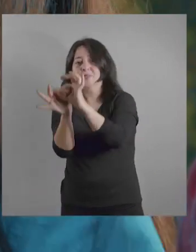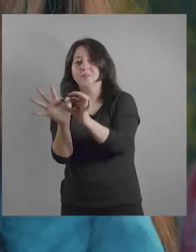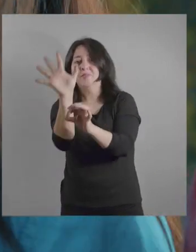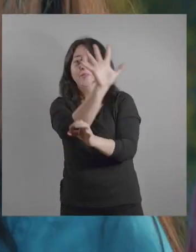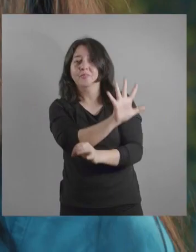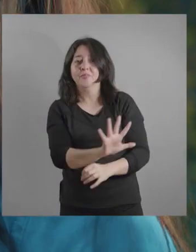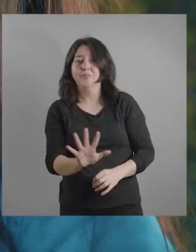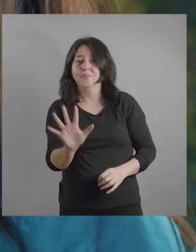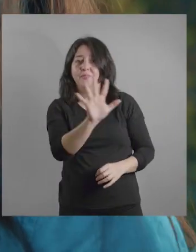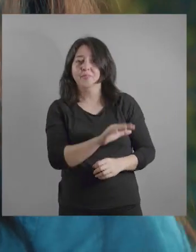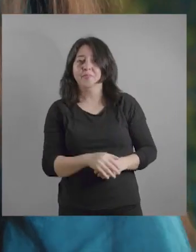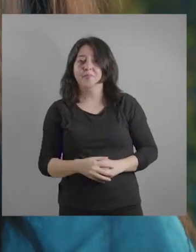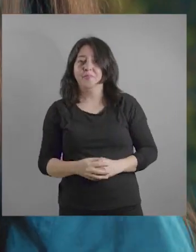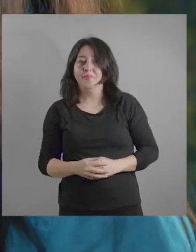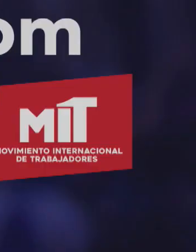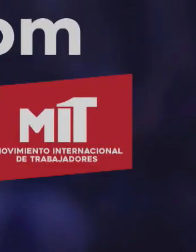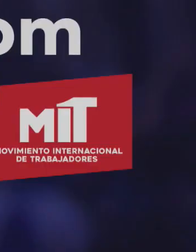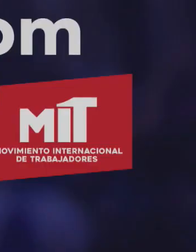ecosistema.